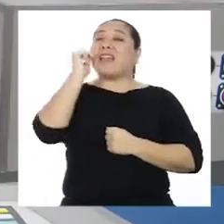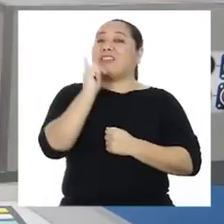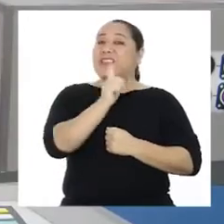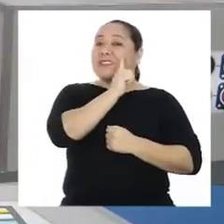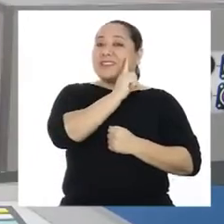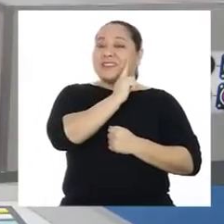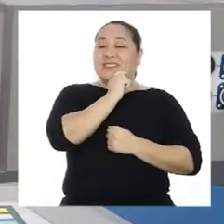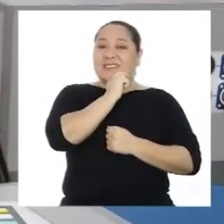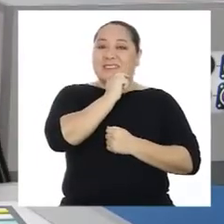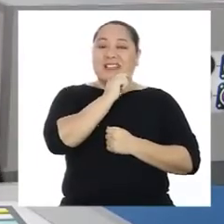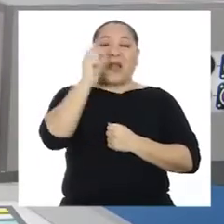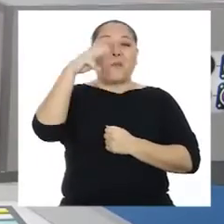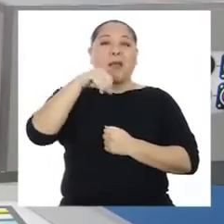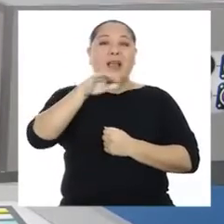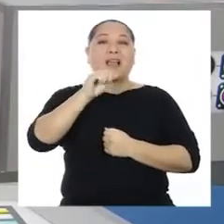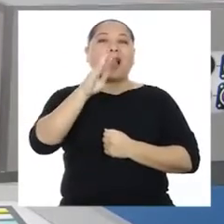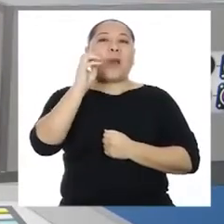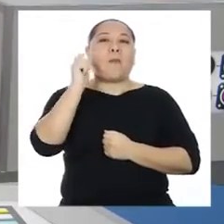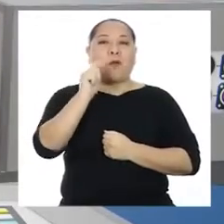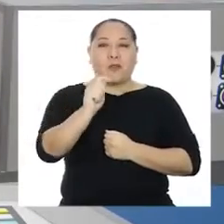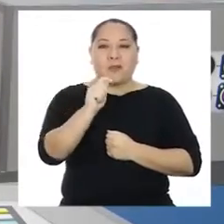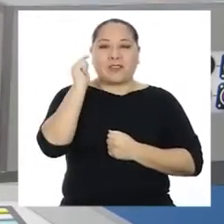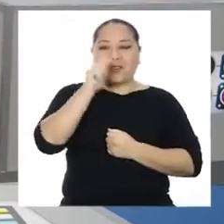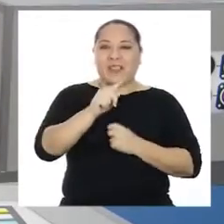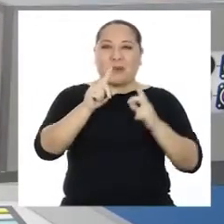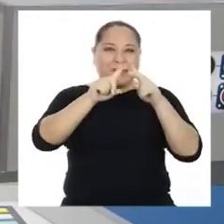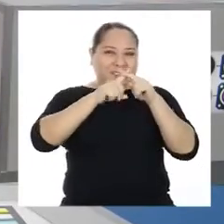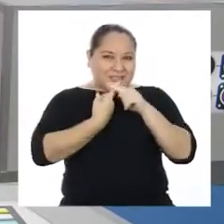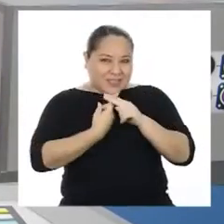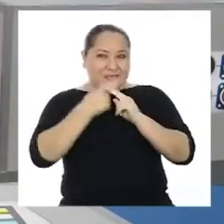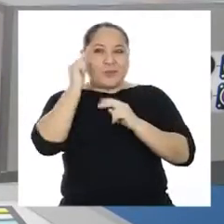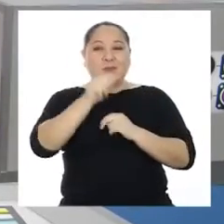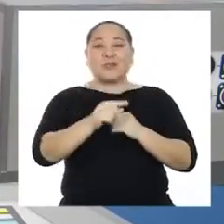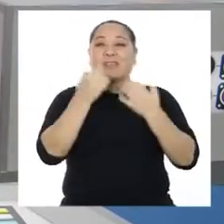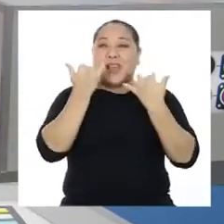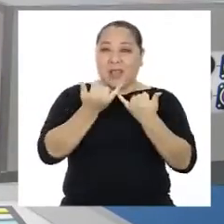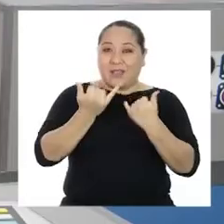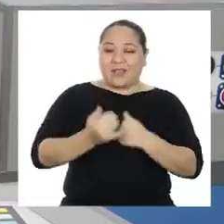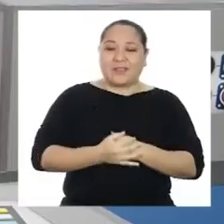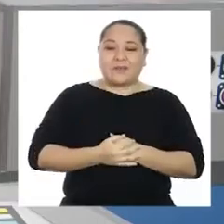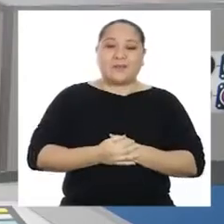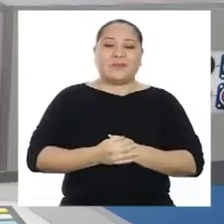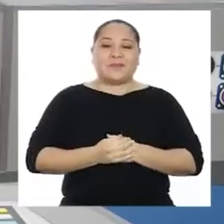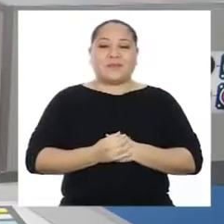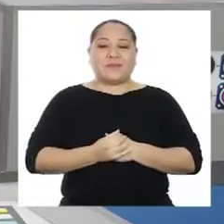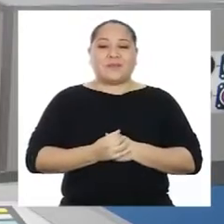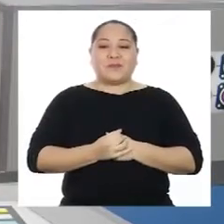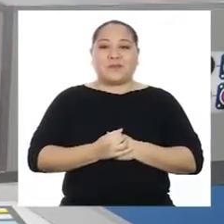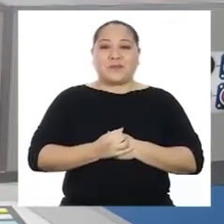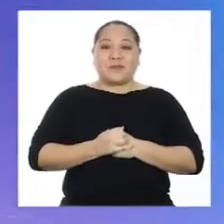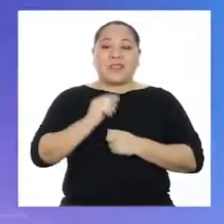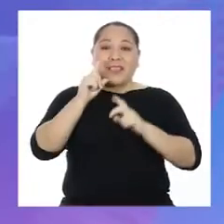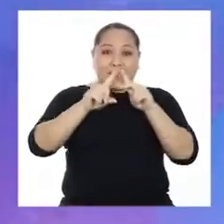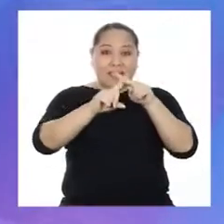Entonces, Macabot, empecemos de una vez.